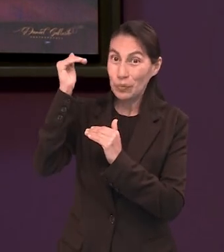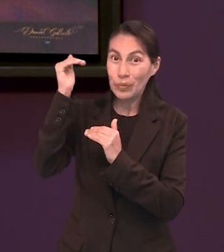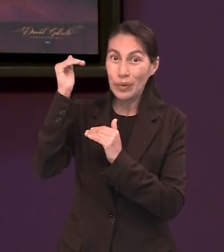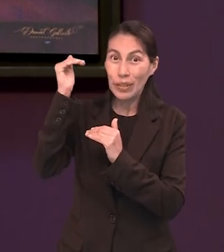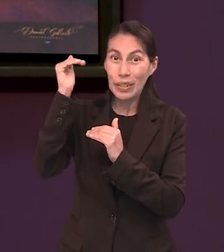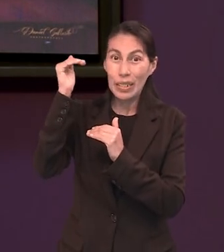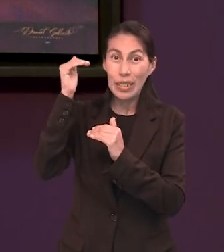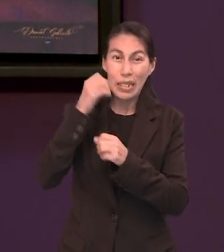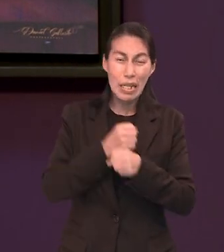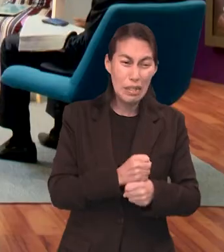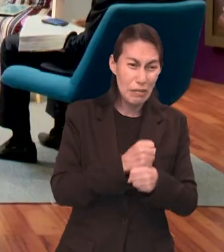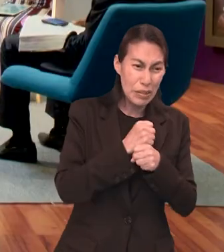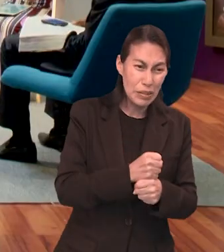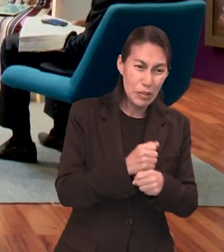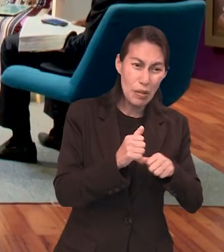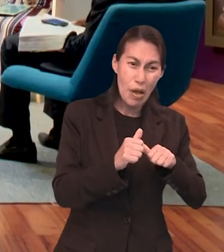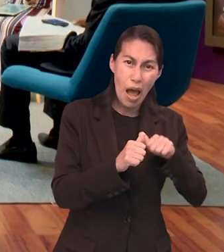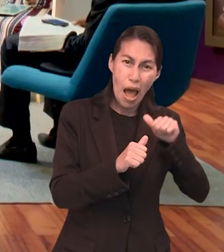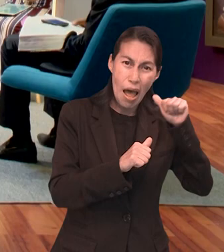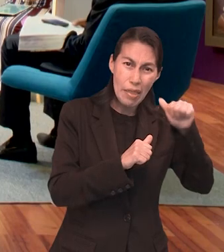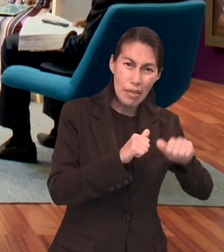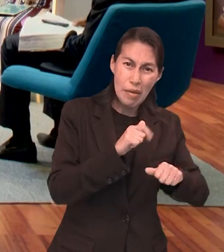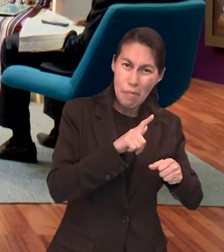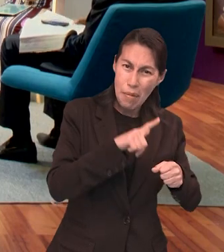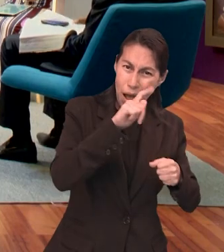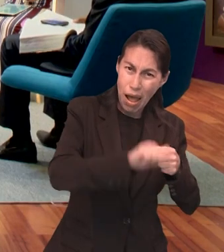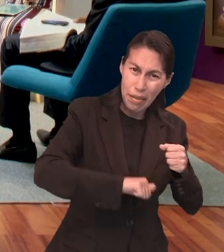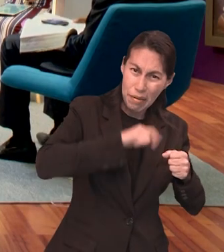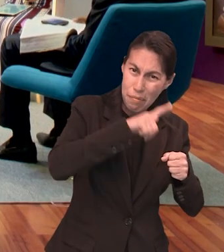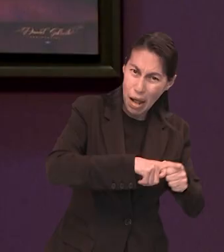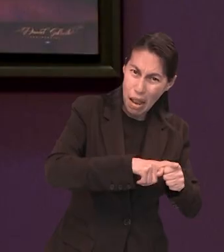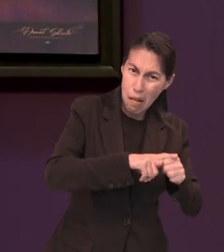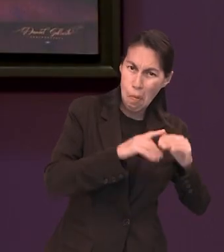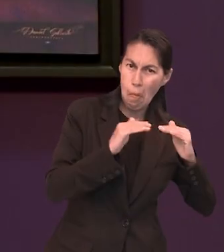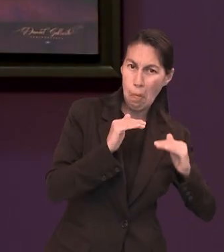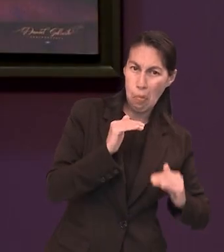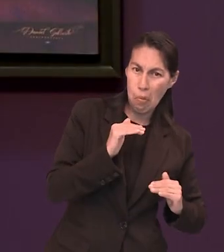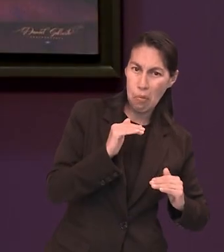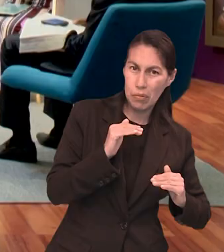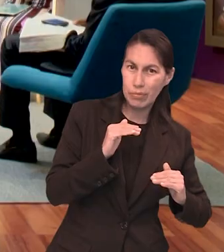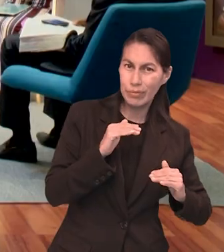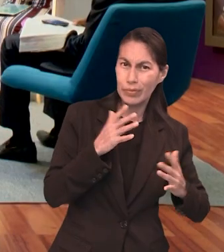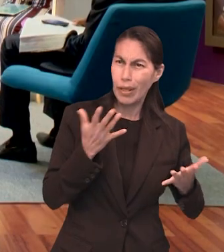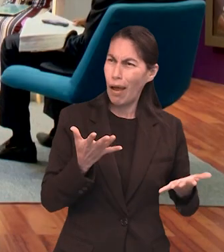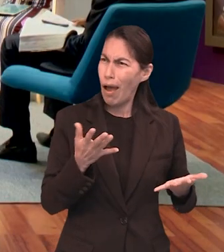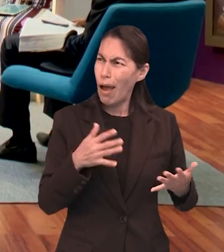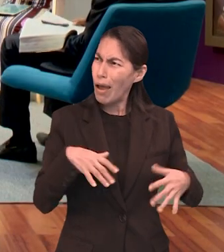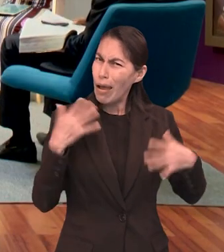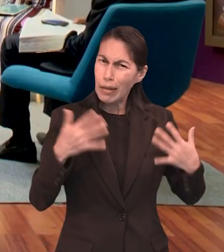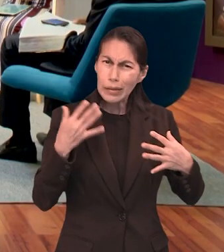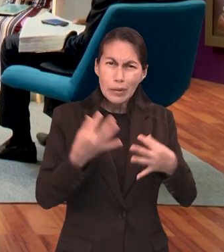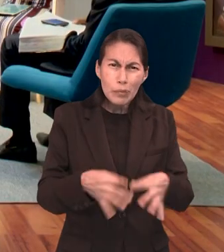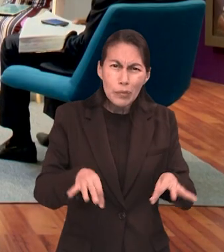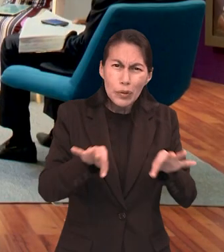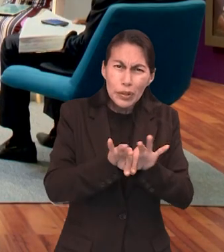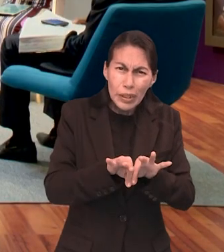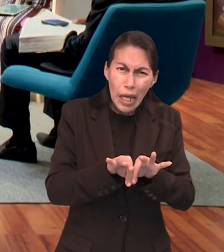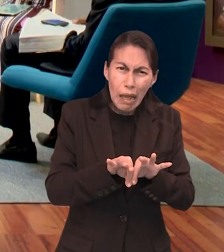a un sacrificio por animales. Qué importante es esto, ¿no? Ver que Jesús es